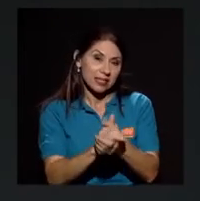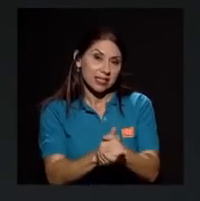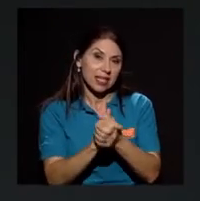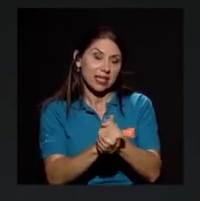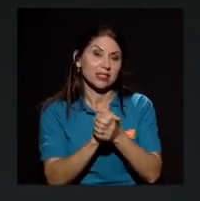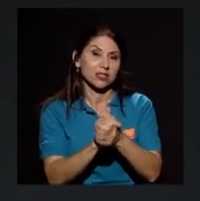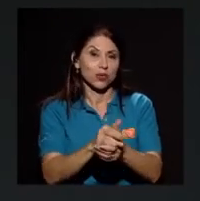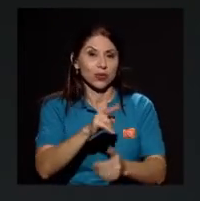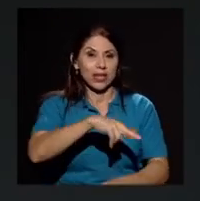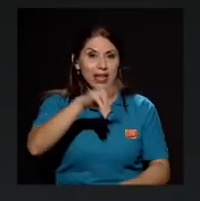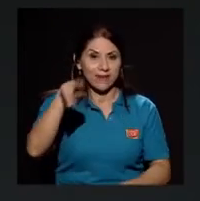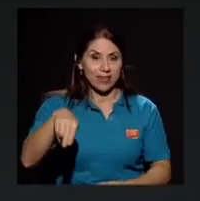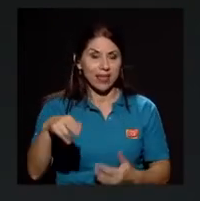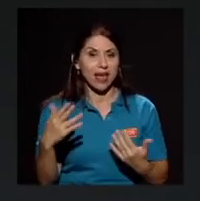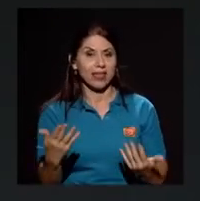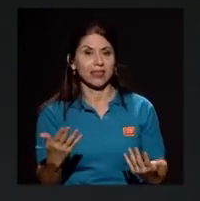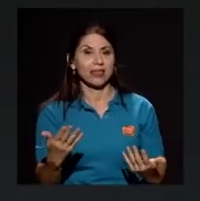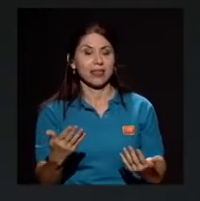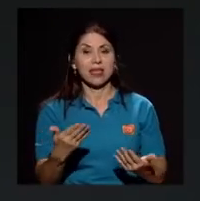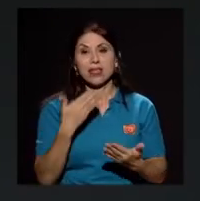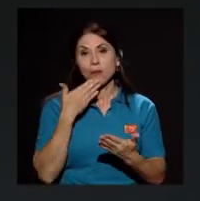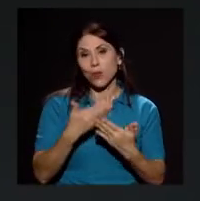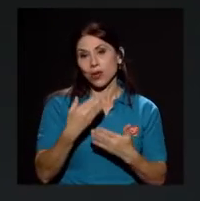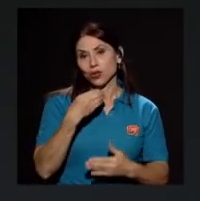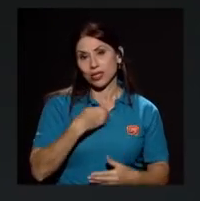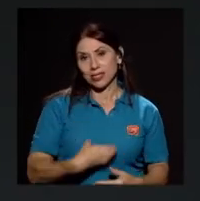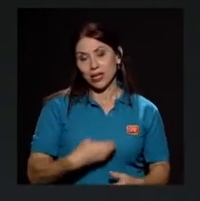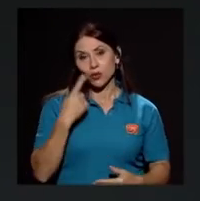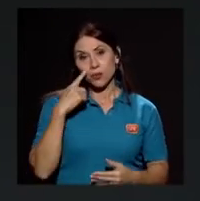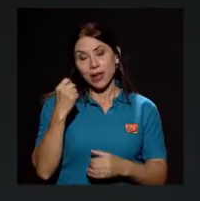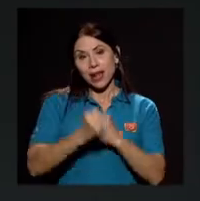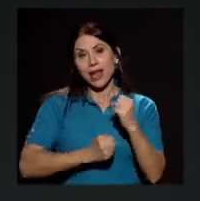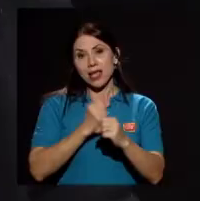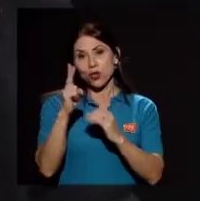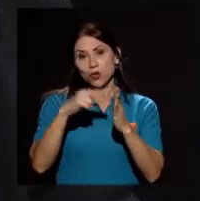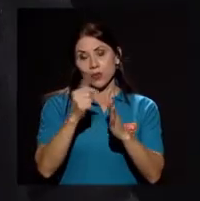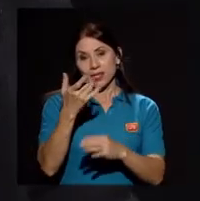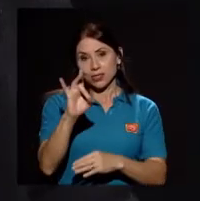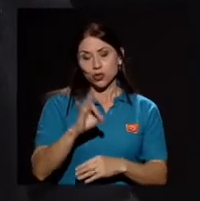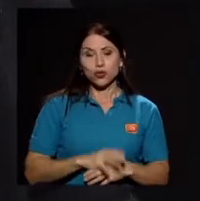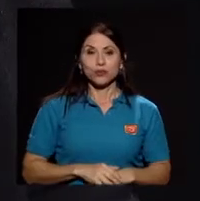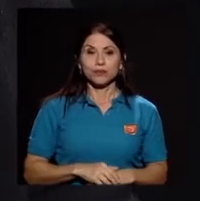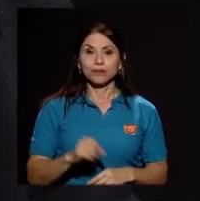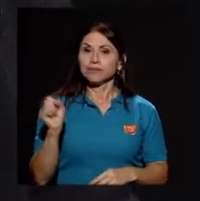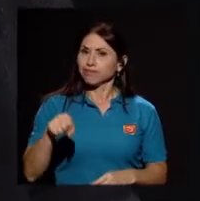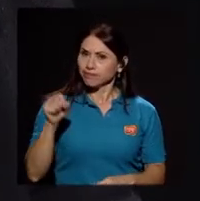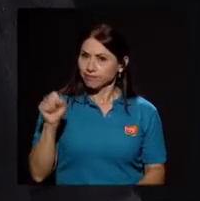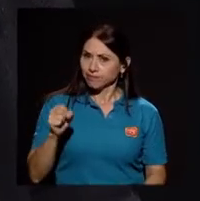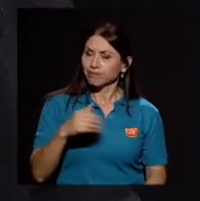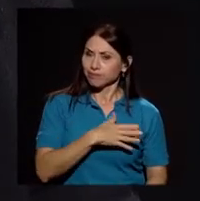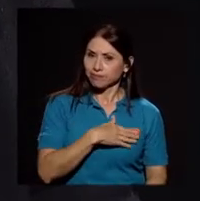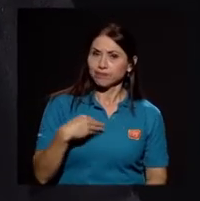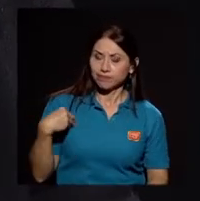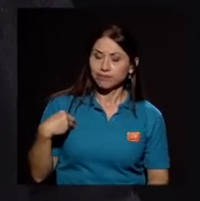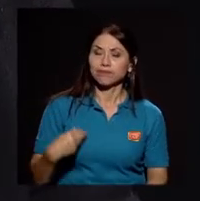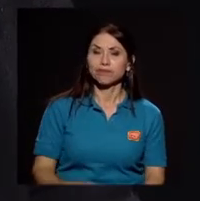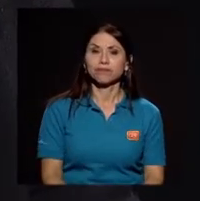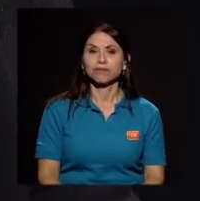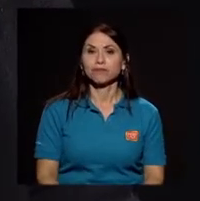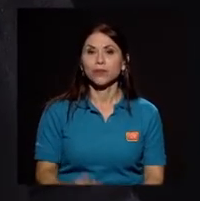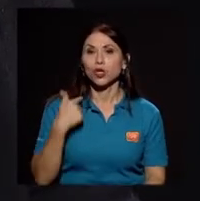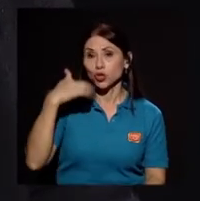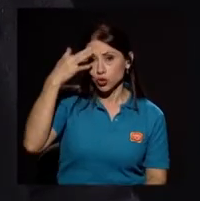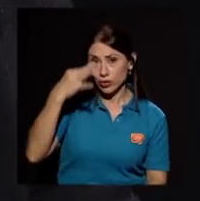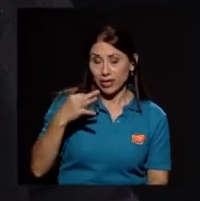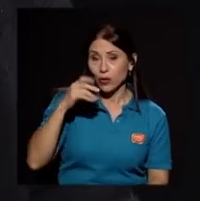navidad y de buenos deseos para 2018 si claro me encantaría creo que hay